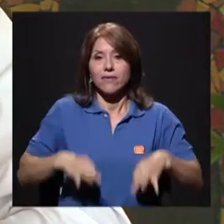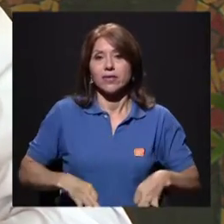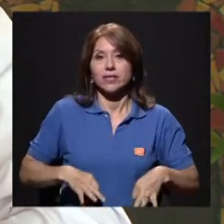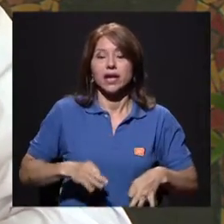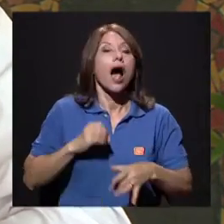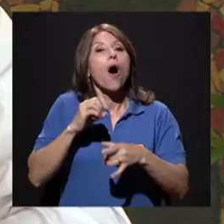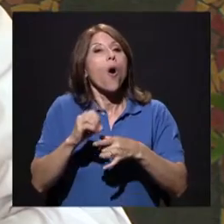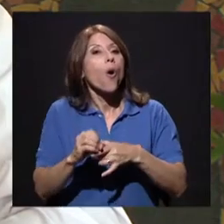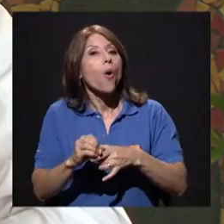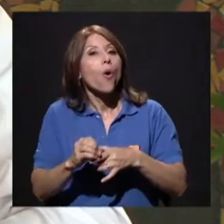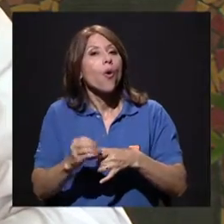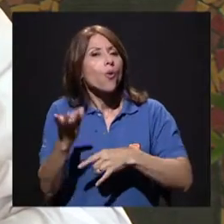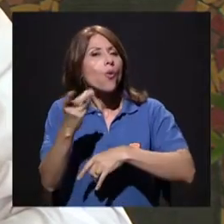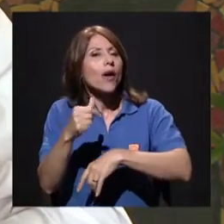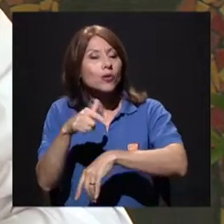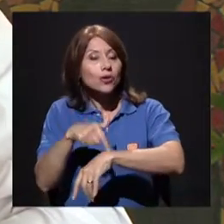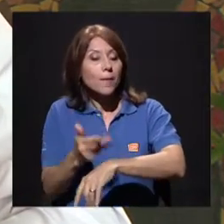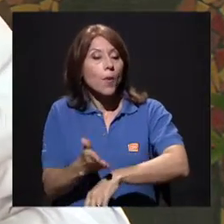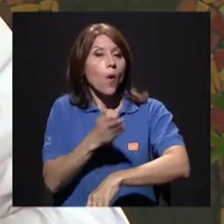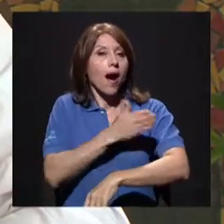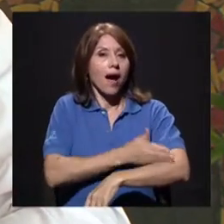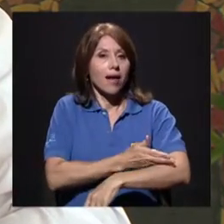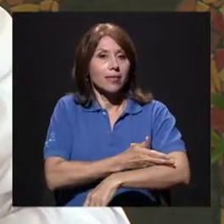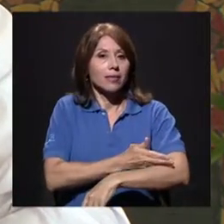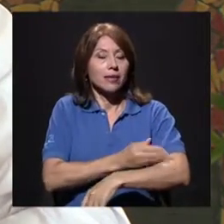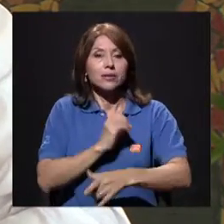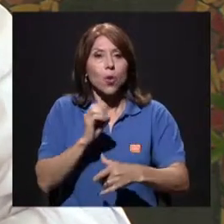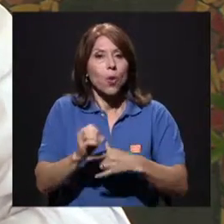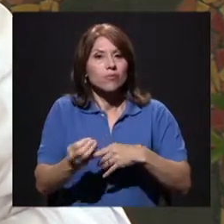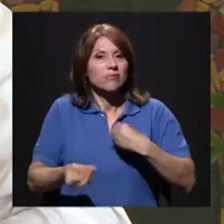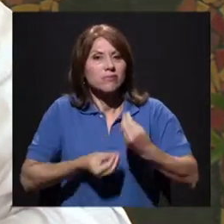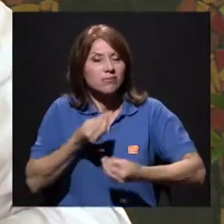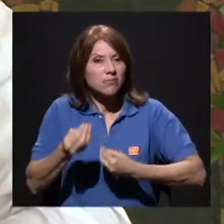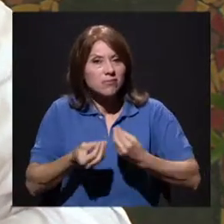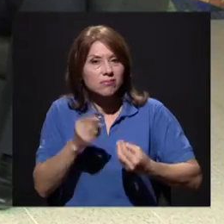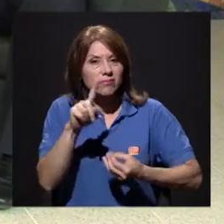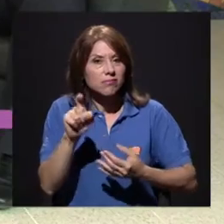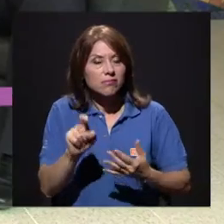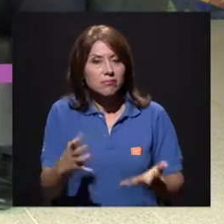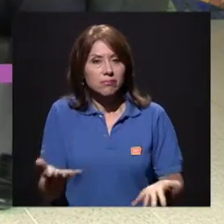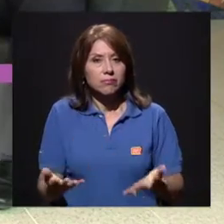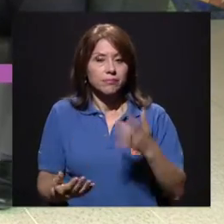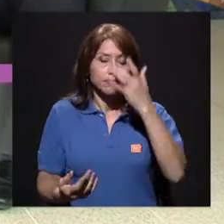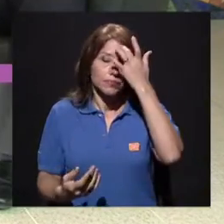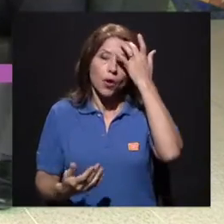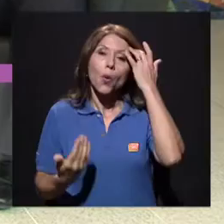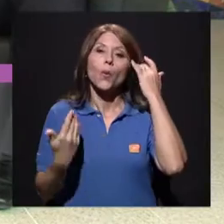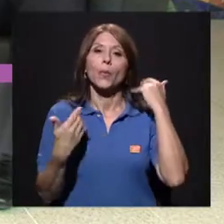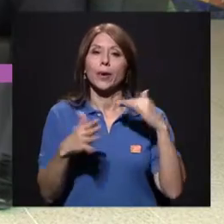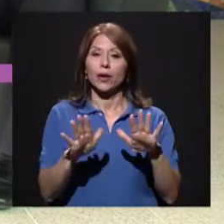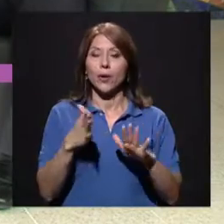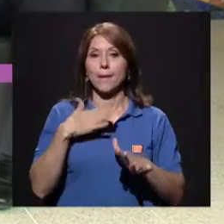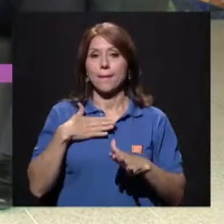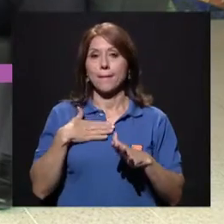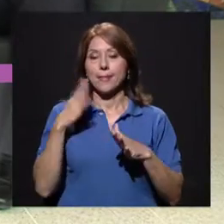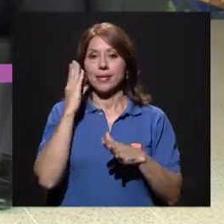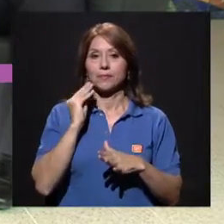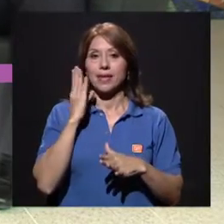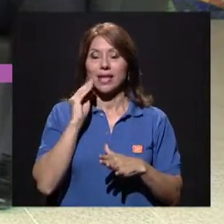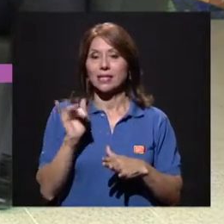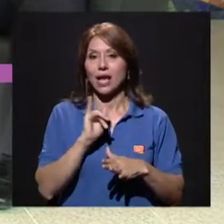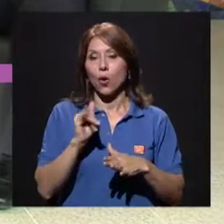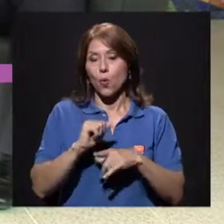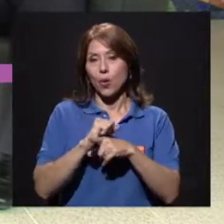física o cuánto antes debo hacerlo o cuánto tiempo antes no debo hacerlo. Ok. En mi experiencia como